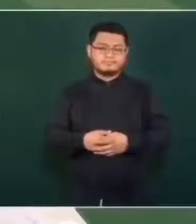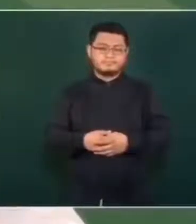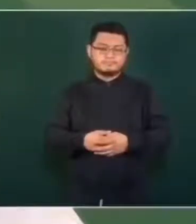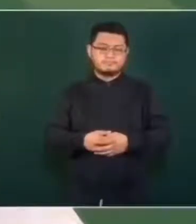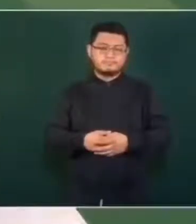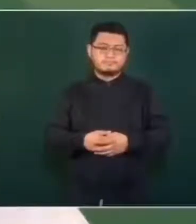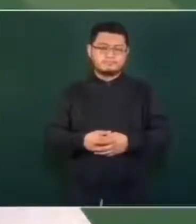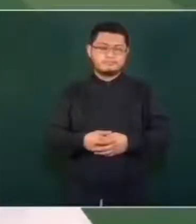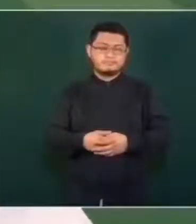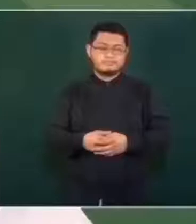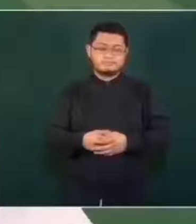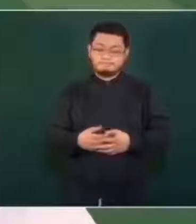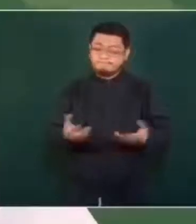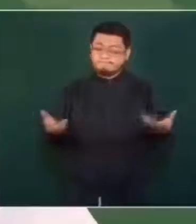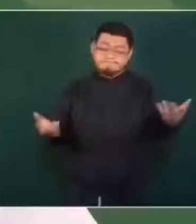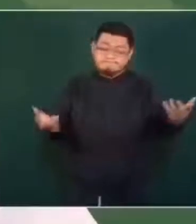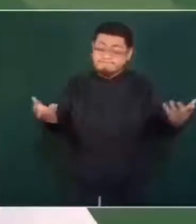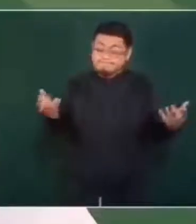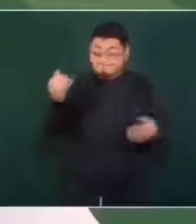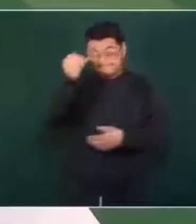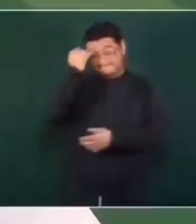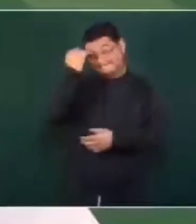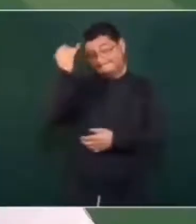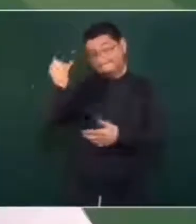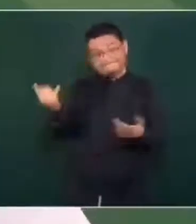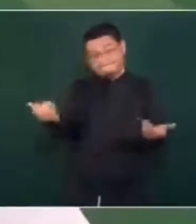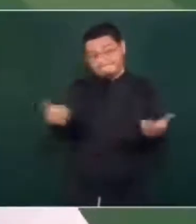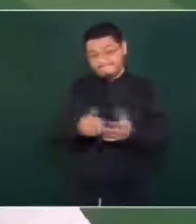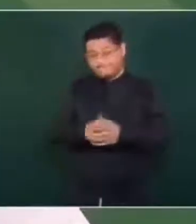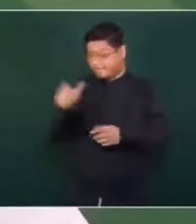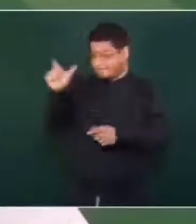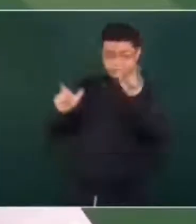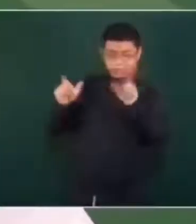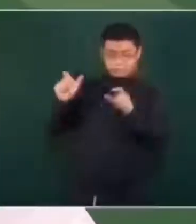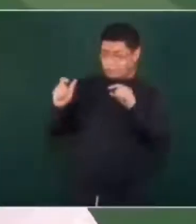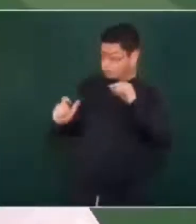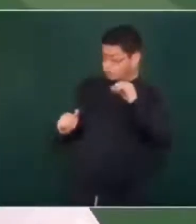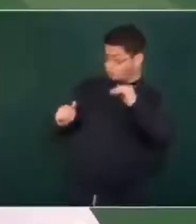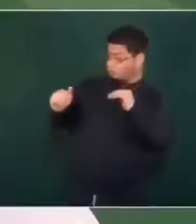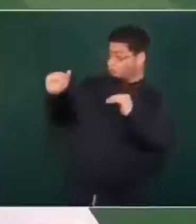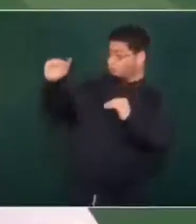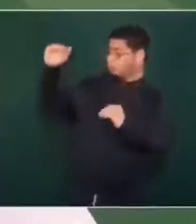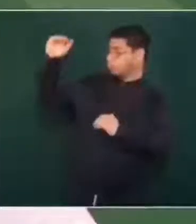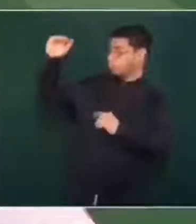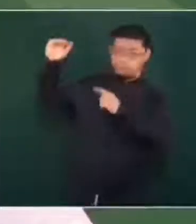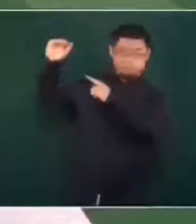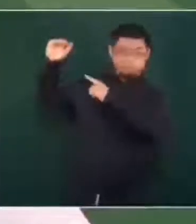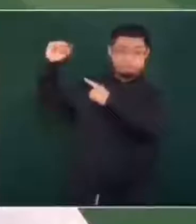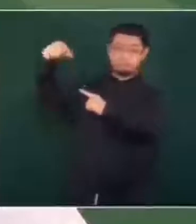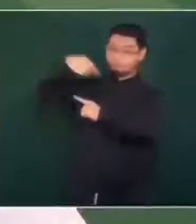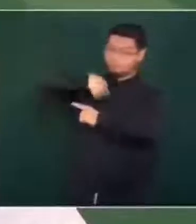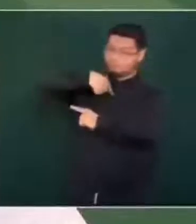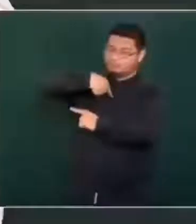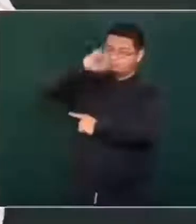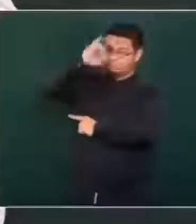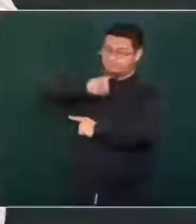Y pues imagínense, en las encuestas yo iba arriba para jefe de gobierno,